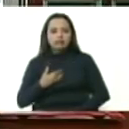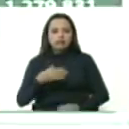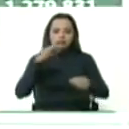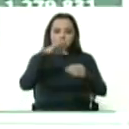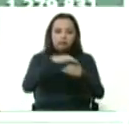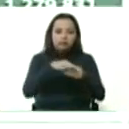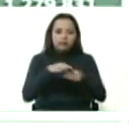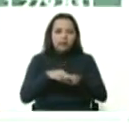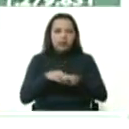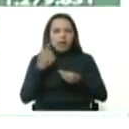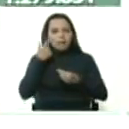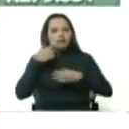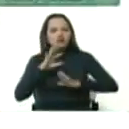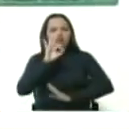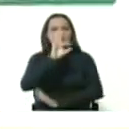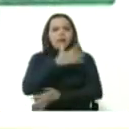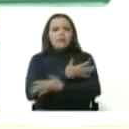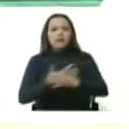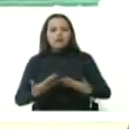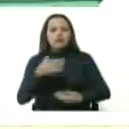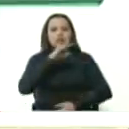por lo menos 3 millones